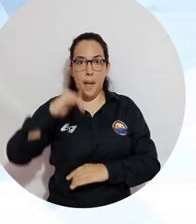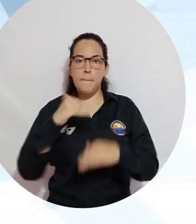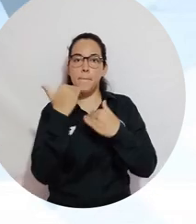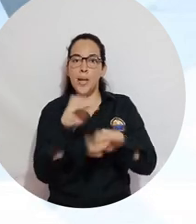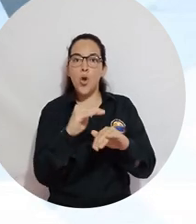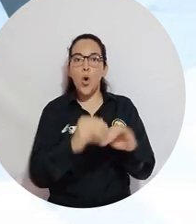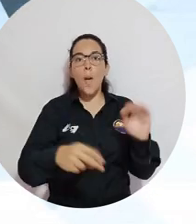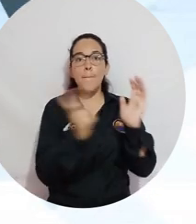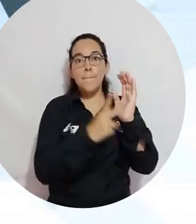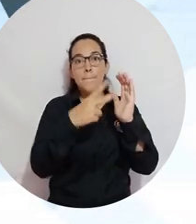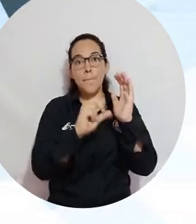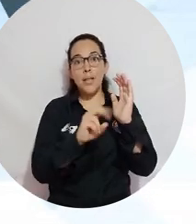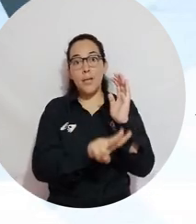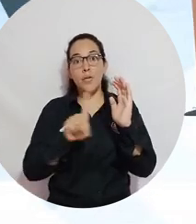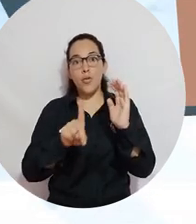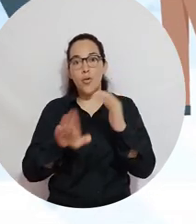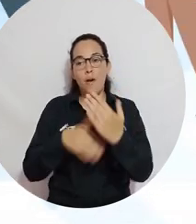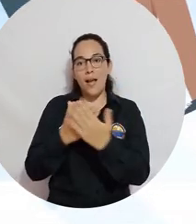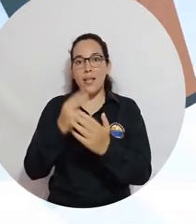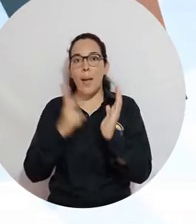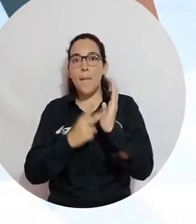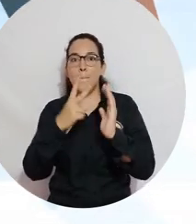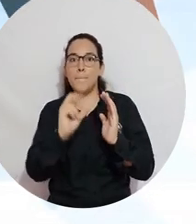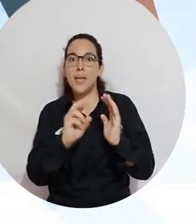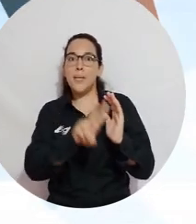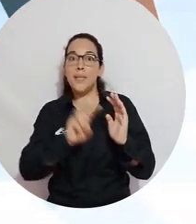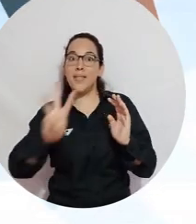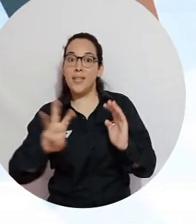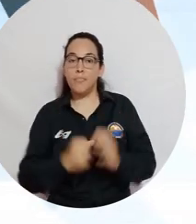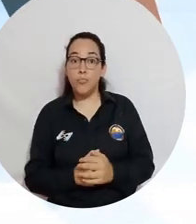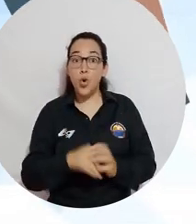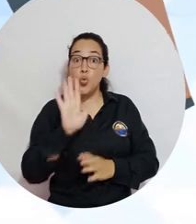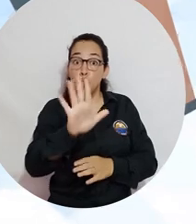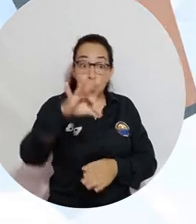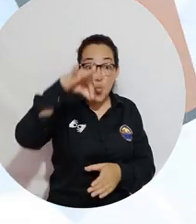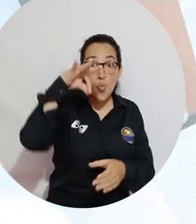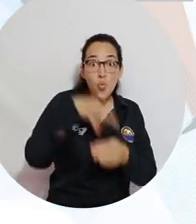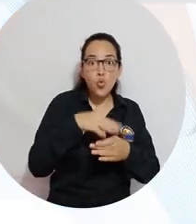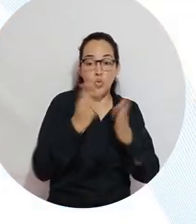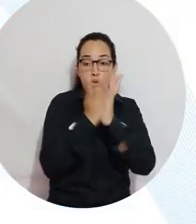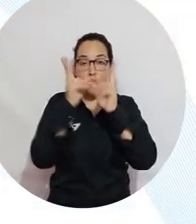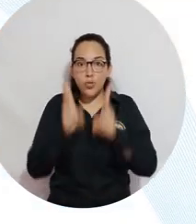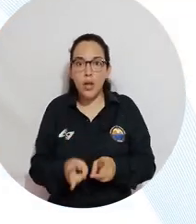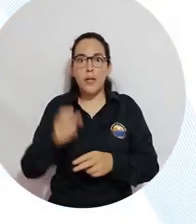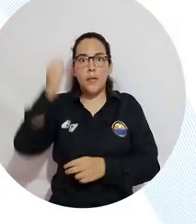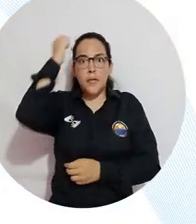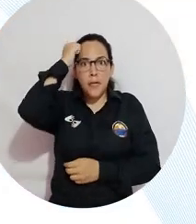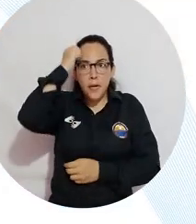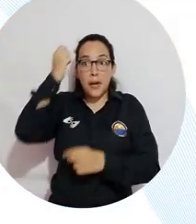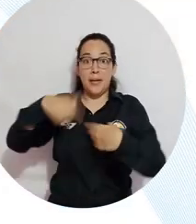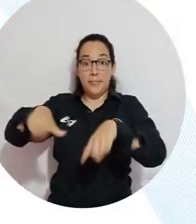administración académica para el periodo 2021-2023. Con su voto,